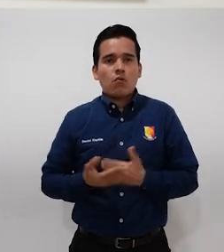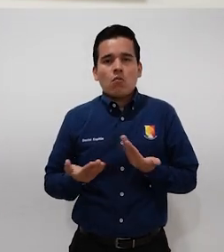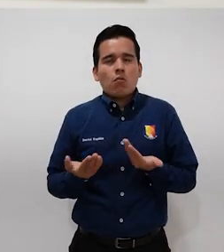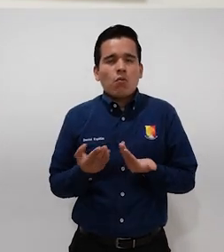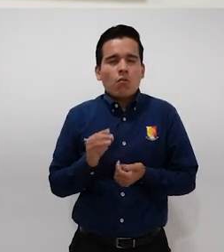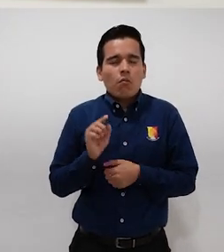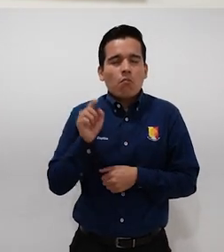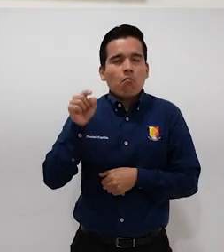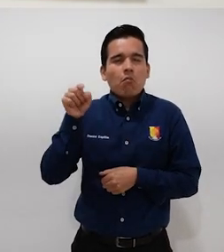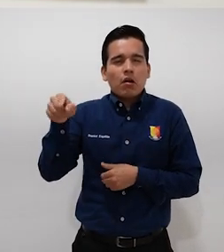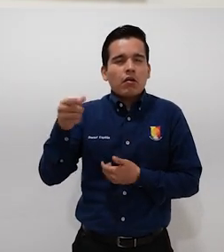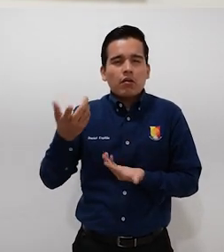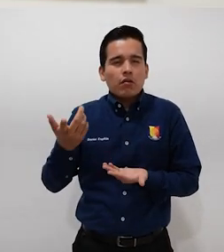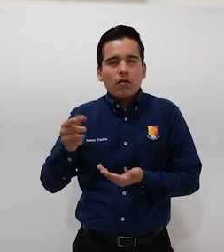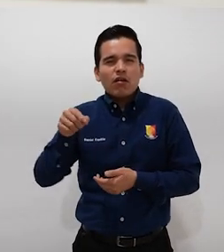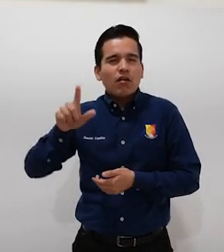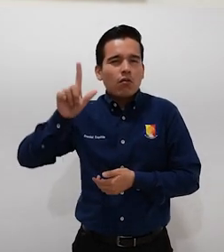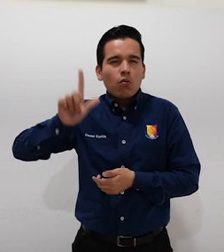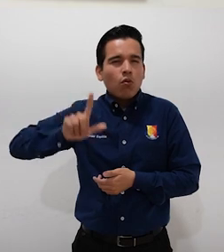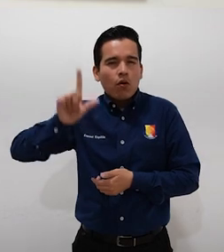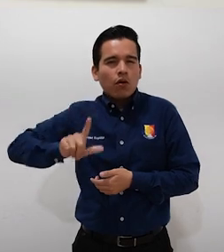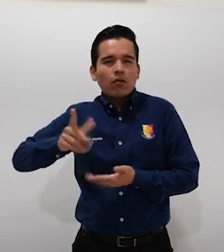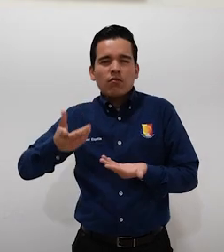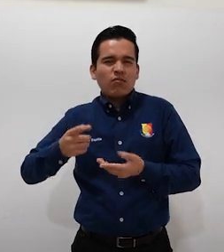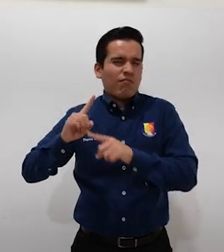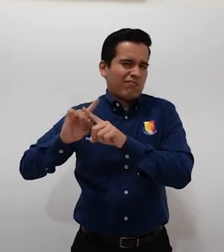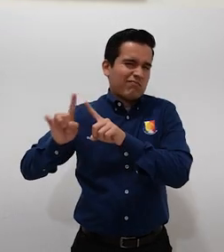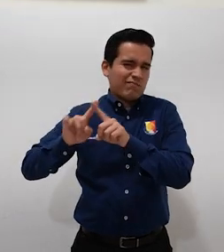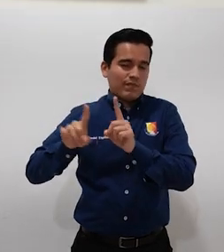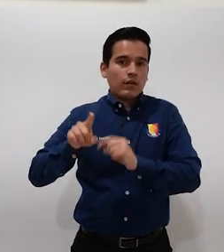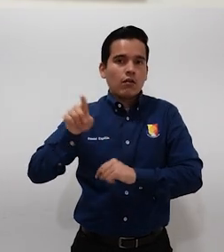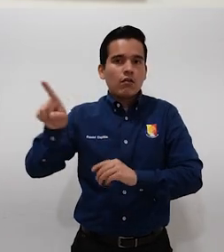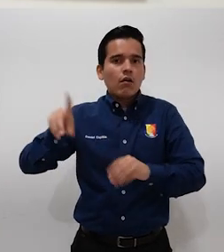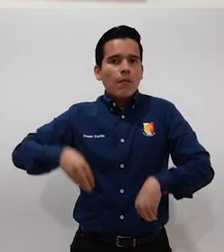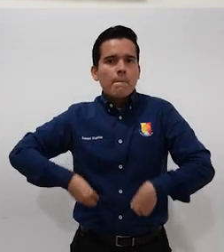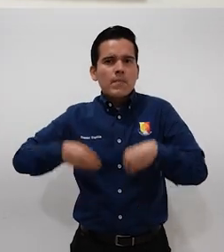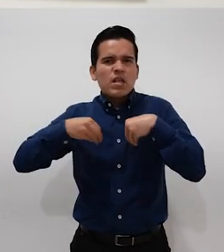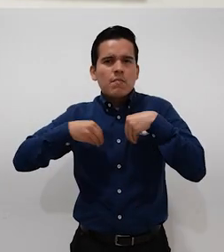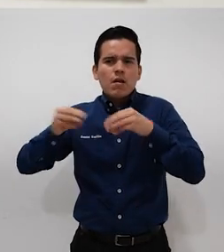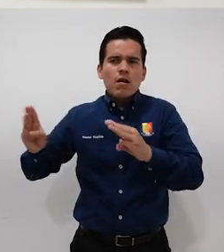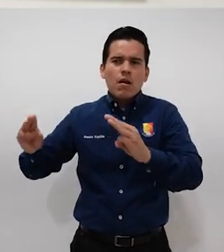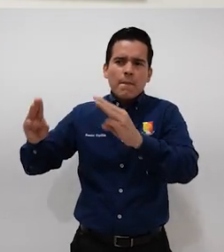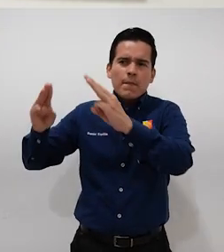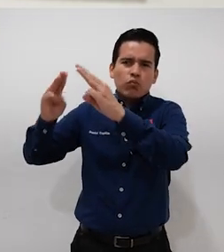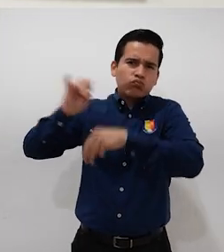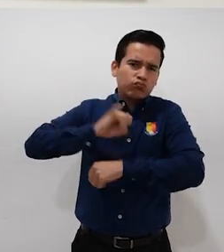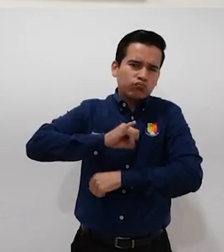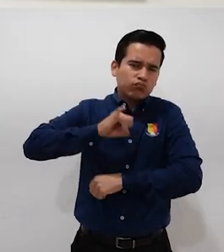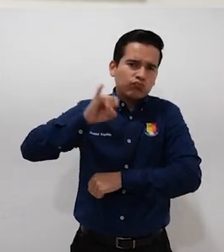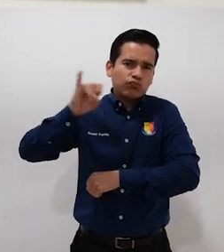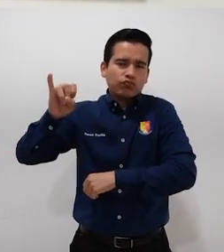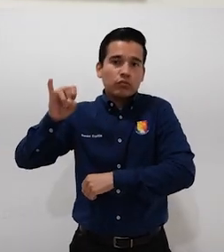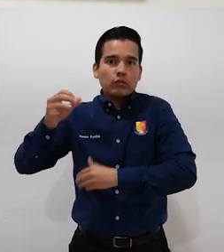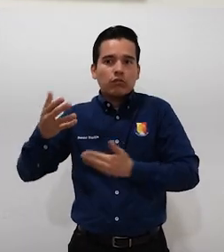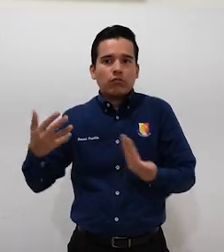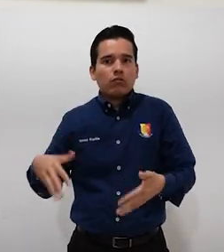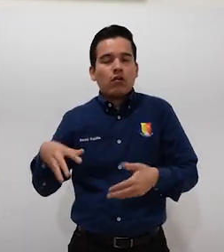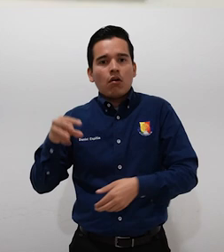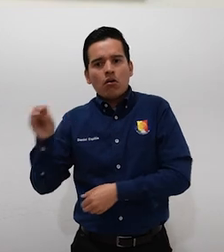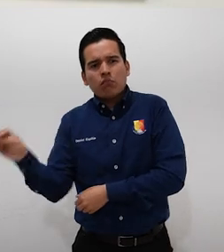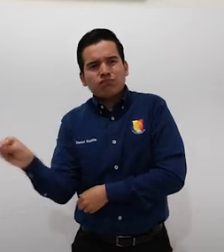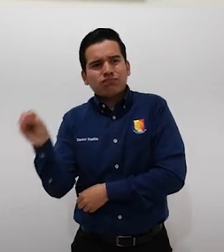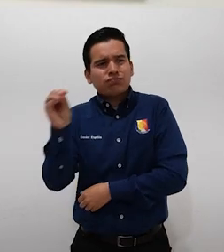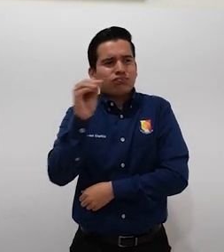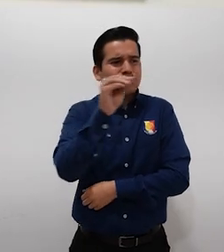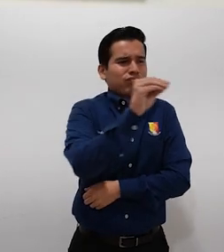lugares intermedios como Loreto y todo eso, que viven en la sierra, no en la ciudad, que viven en la sierra, tardan seis